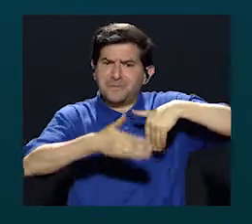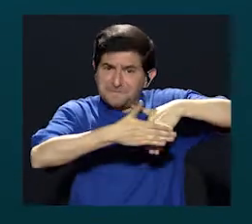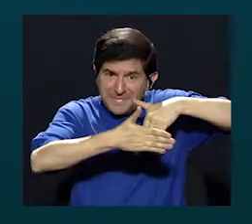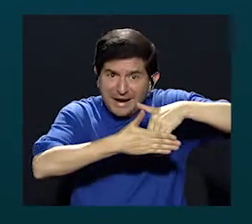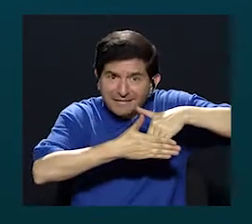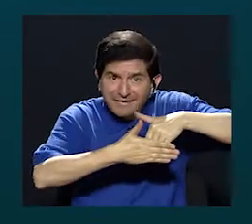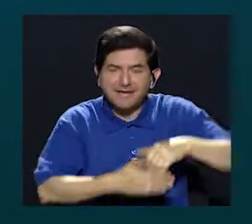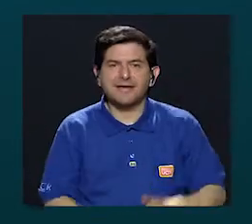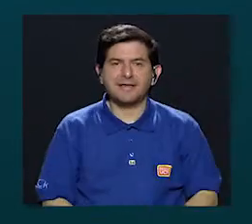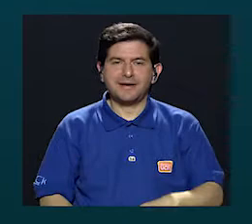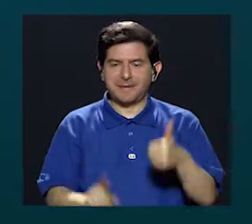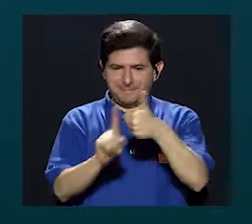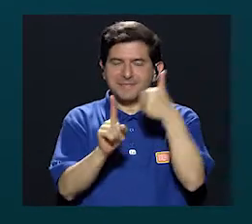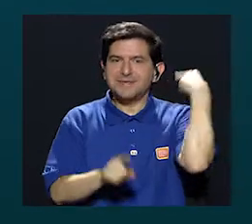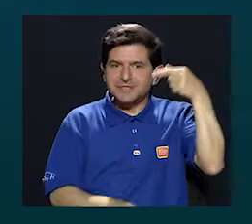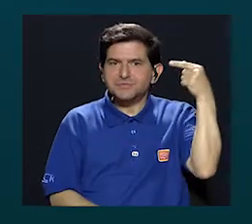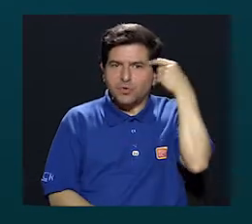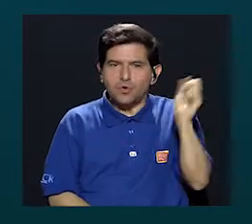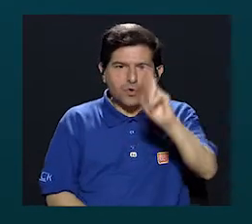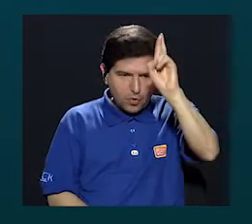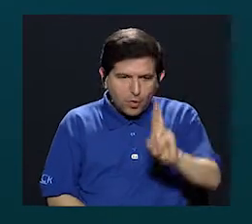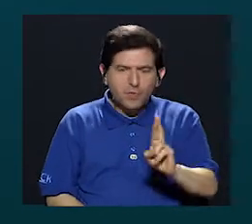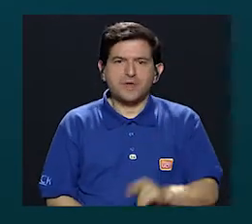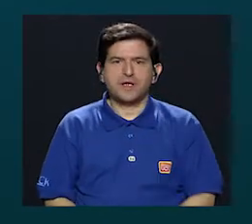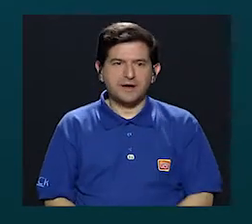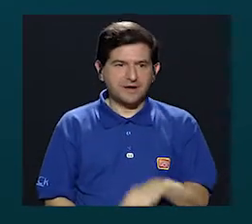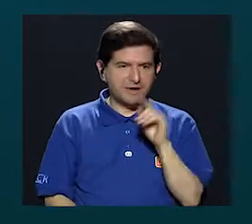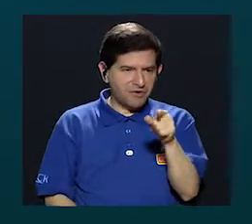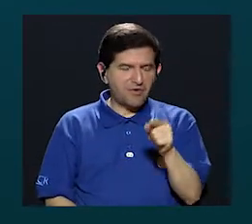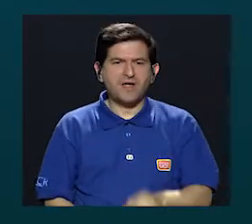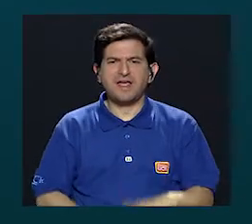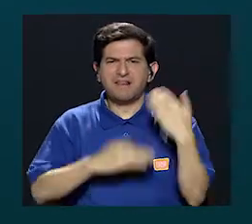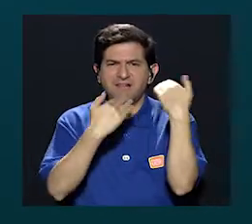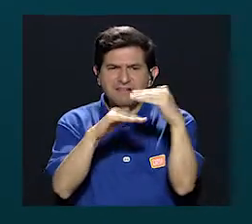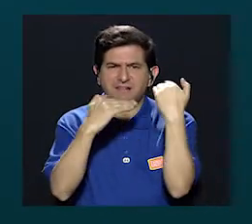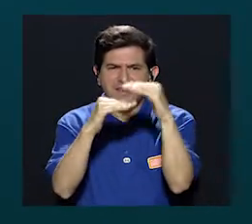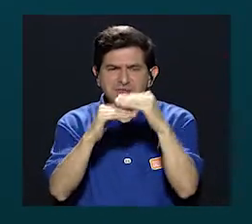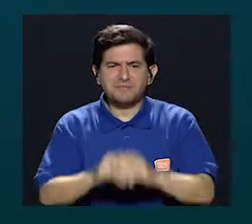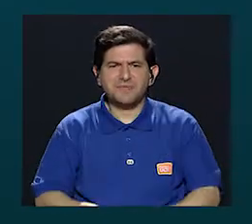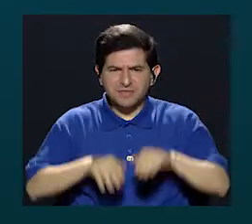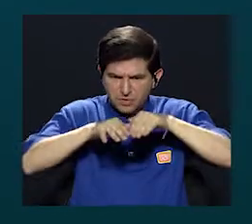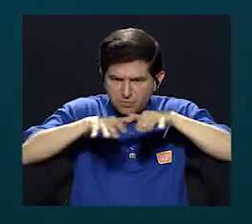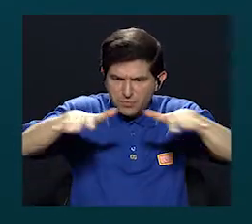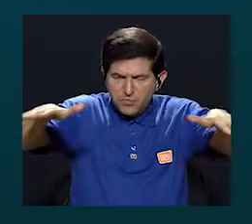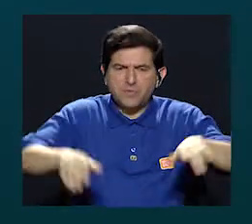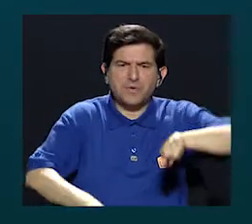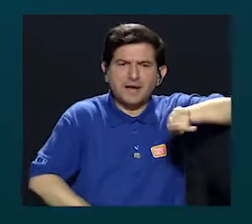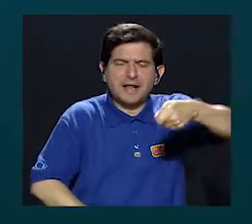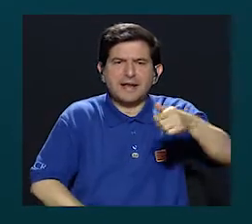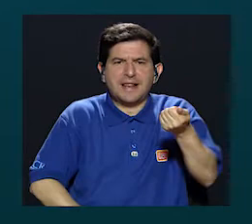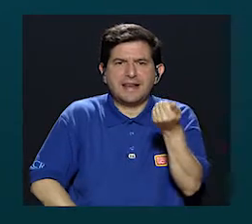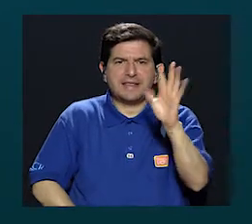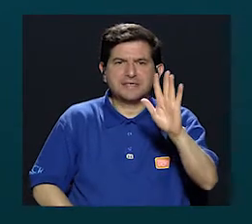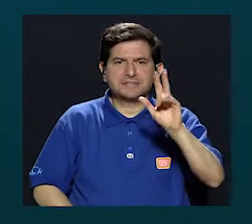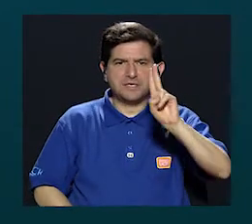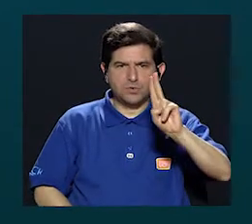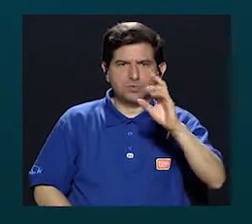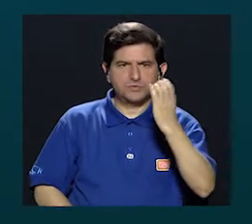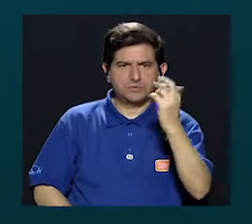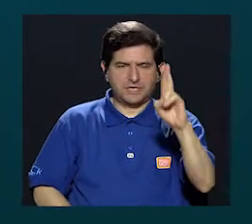barrera proviene del propio Estado costarricense, el cual restringe la cobertura del canal 15 UCR